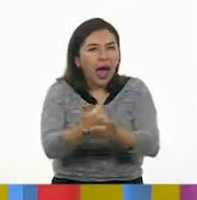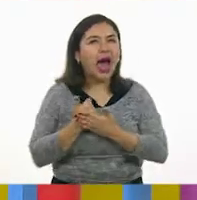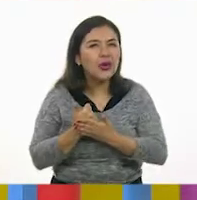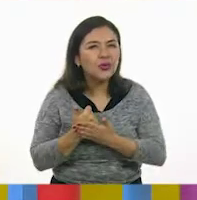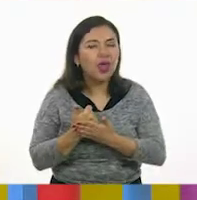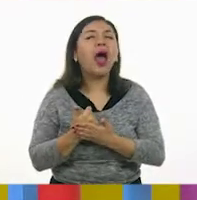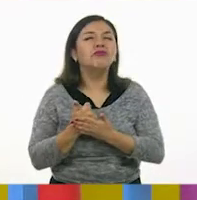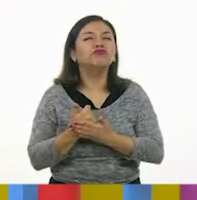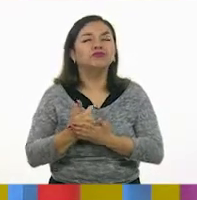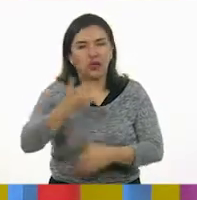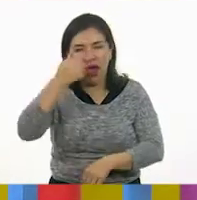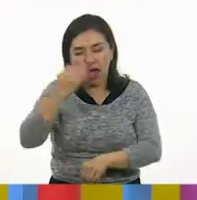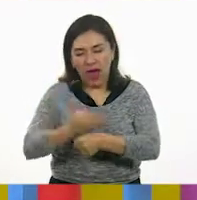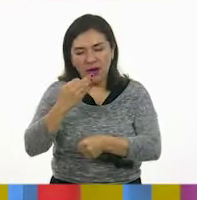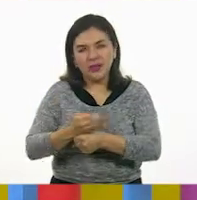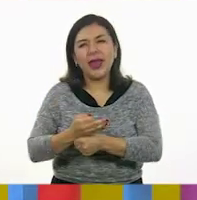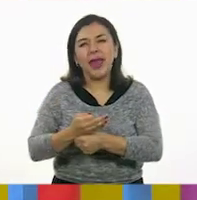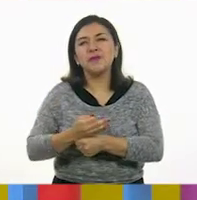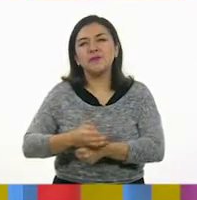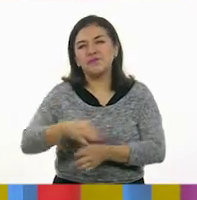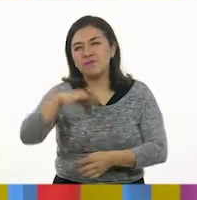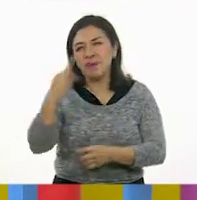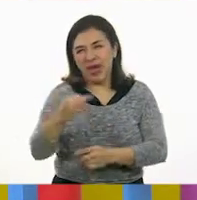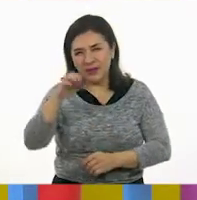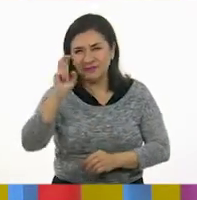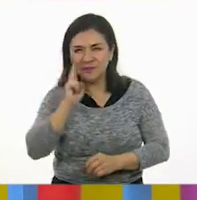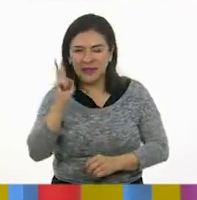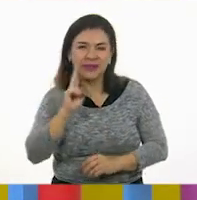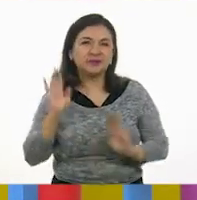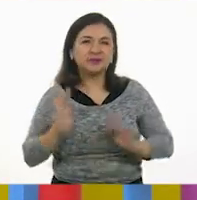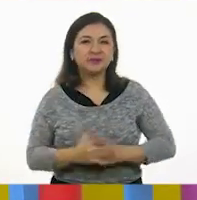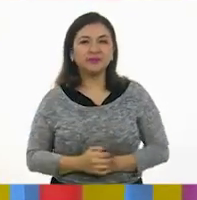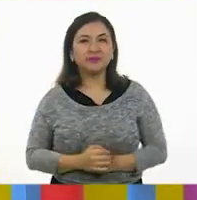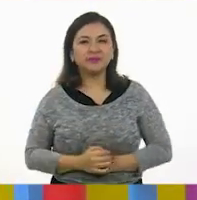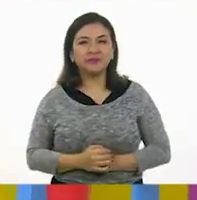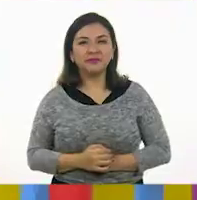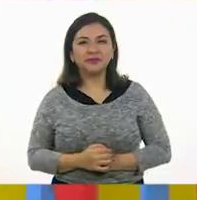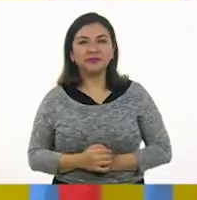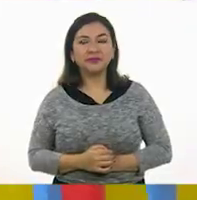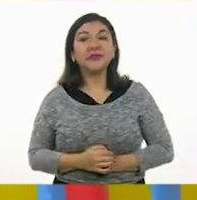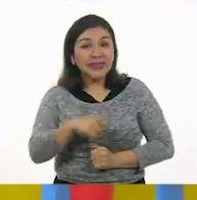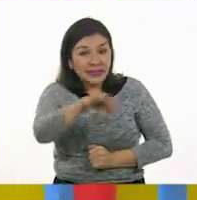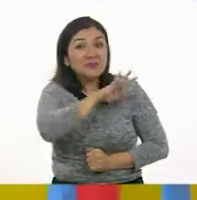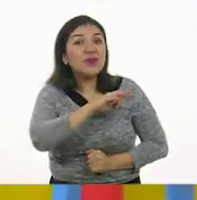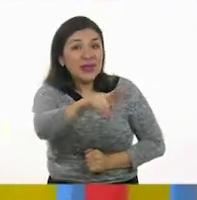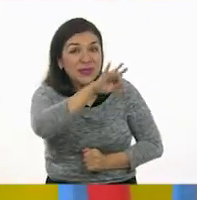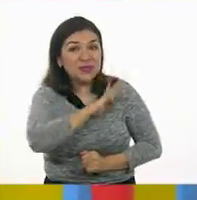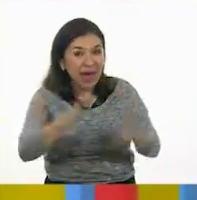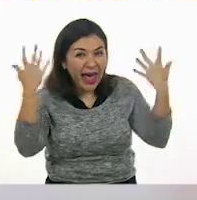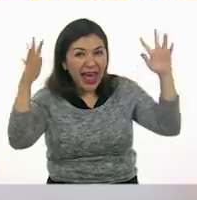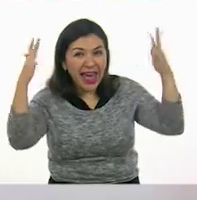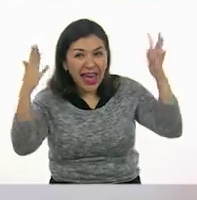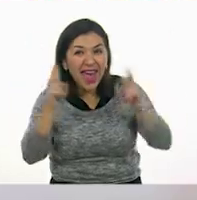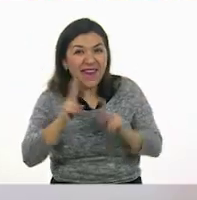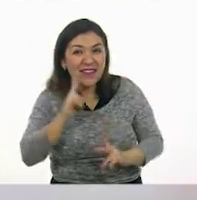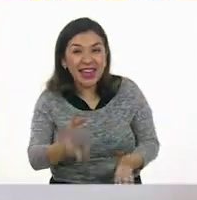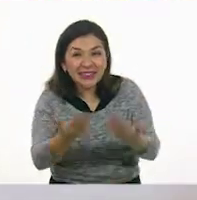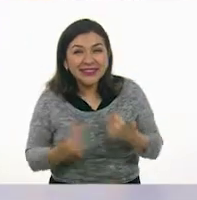los niños en casa, en esta ocasión, este tiro va a ser el bueno. Sí. A ver. Sí puedes, Oscar. Vamos. concentración.